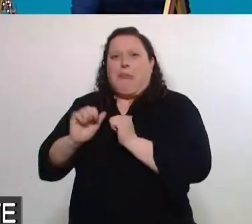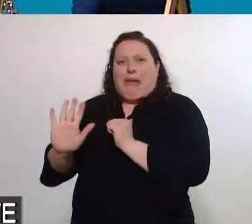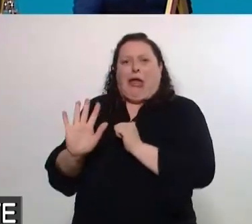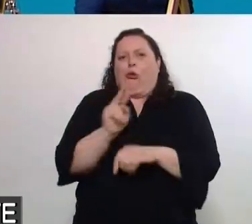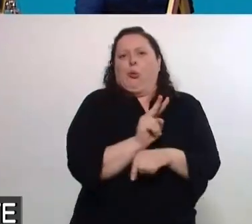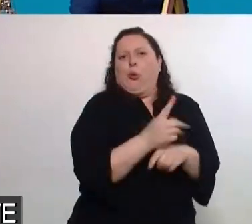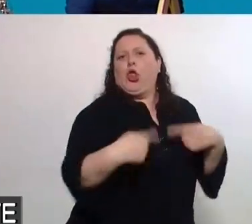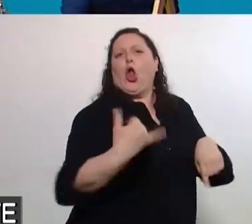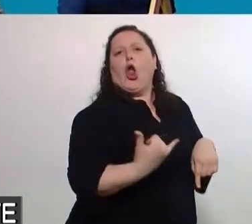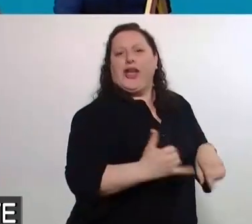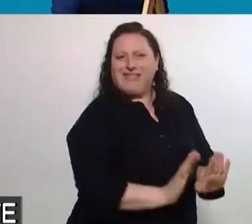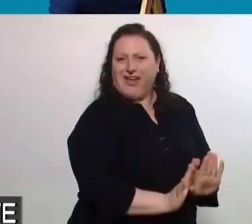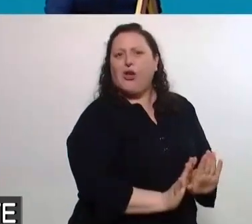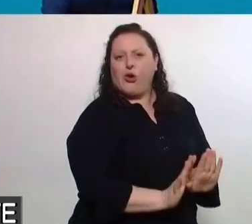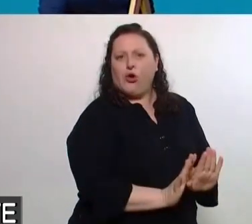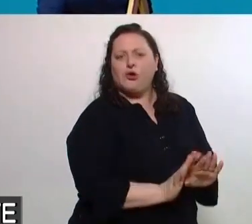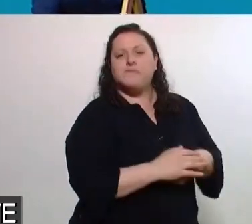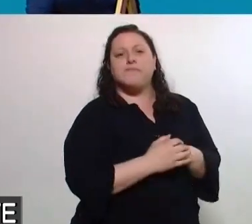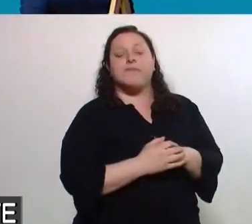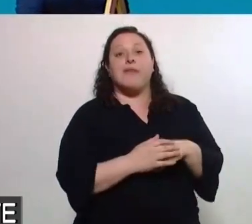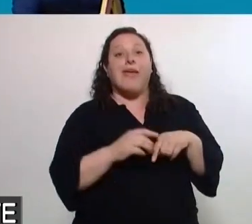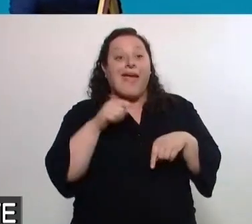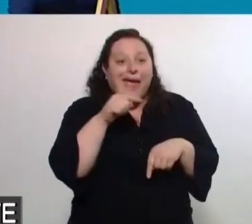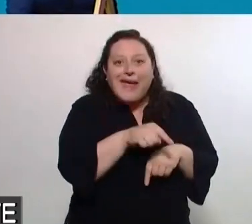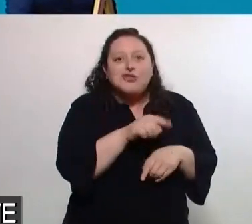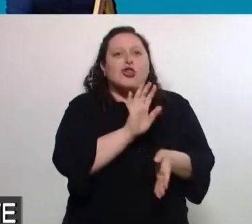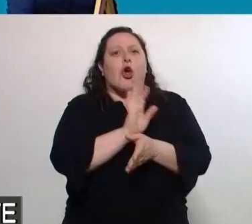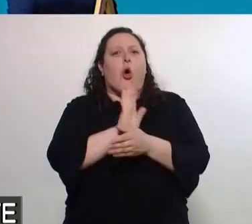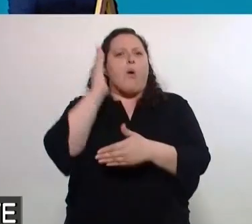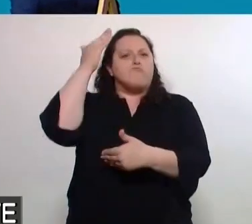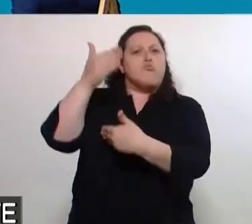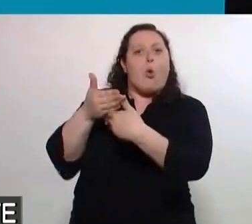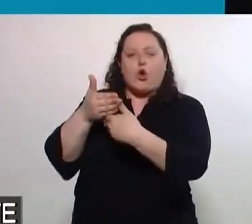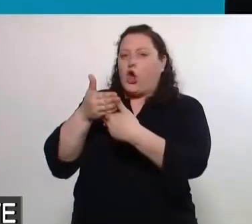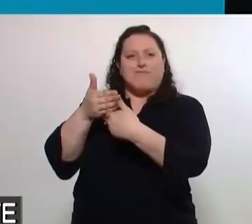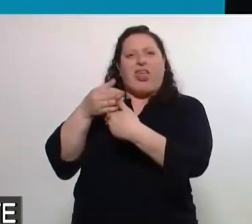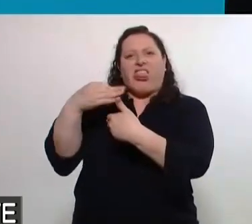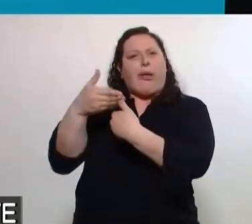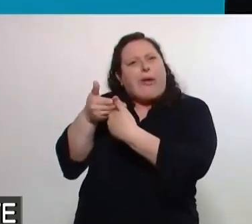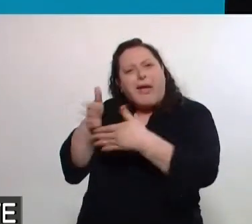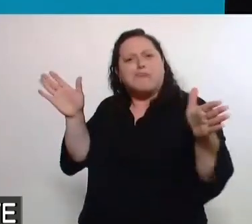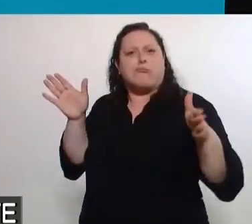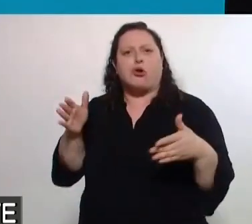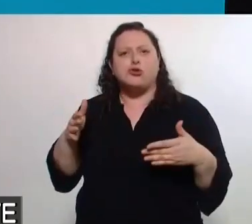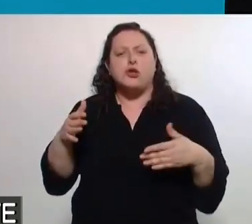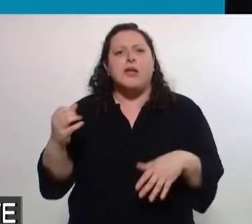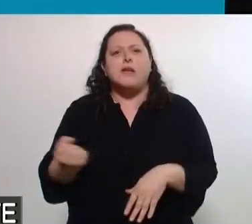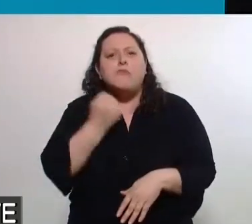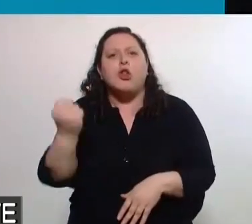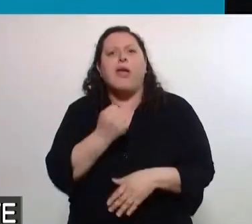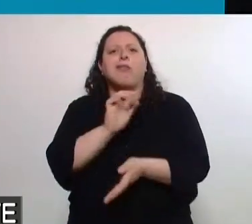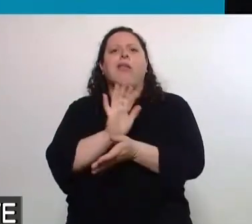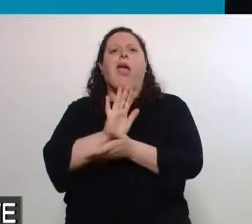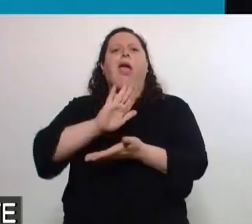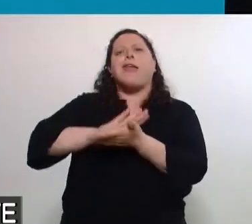tenemos que hacer es eliminar esa pared enorme que representa la incompatibilidad entre la pensión